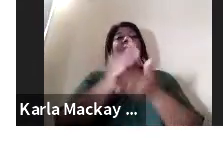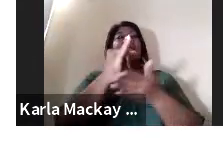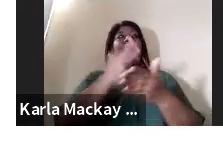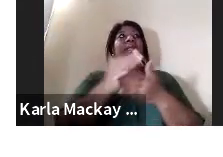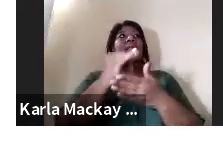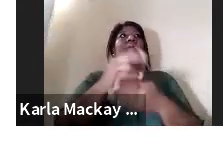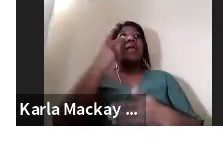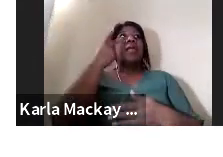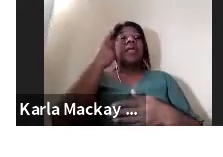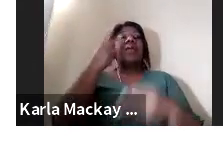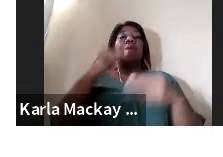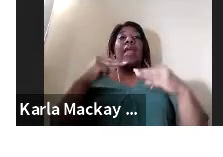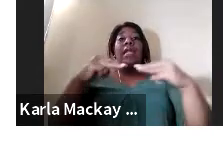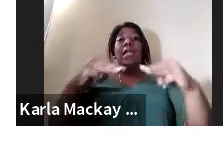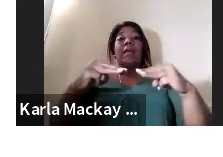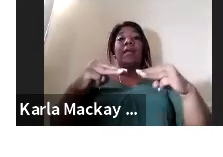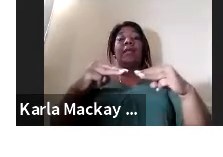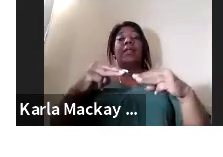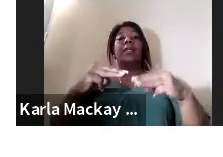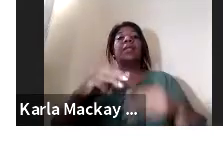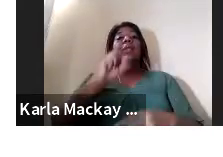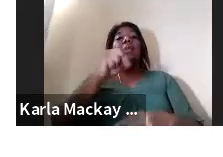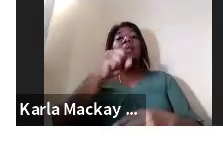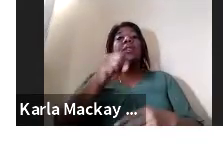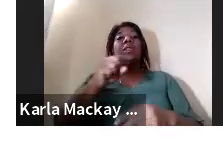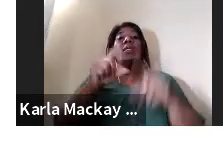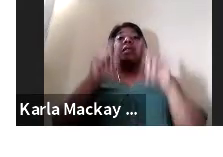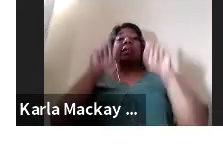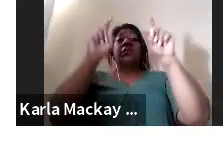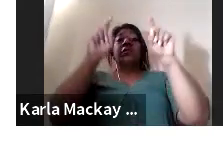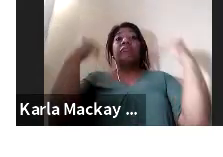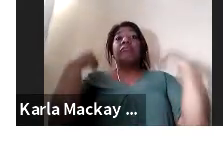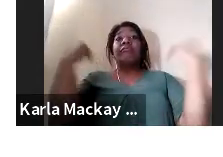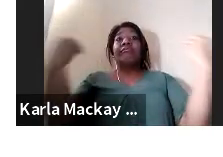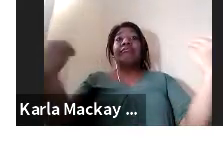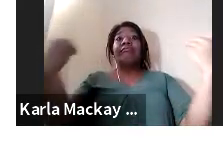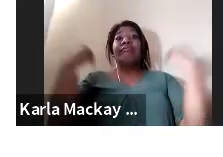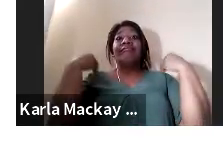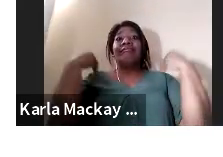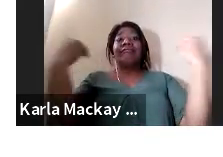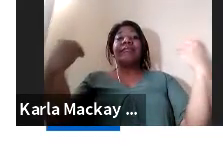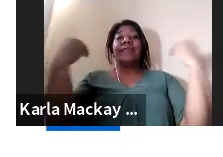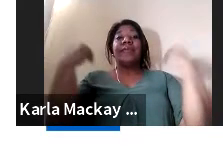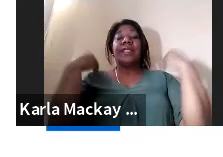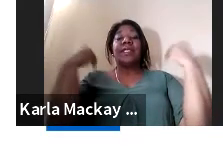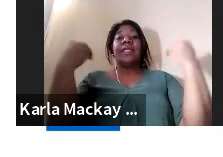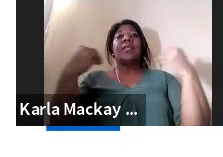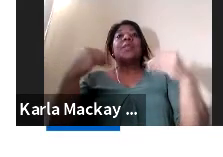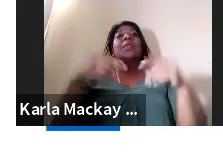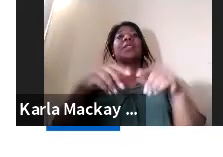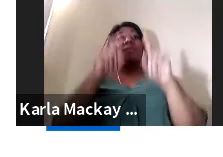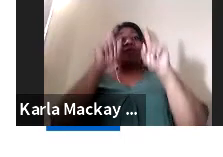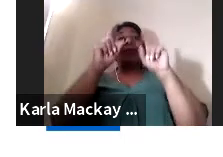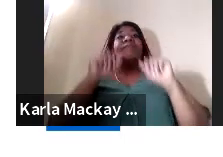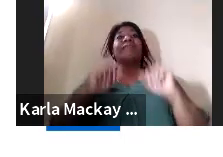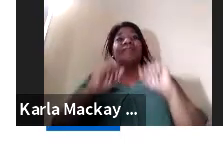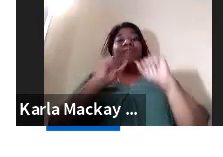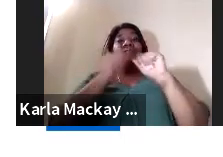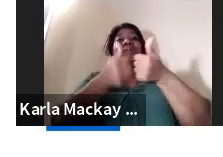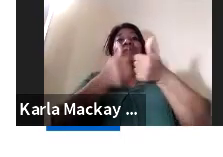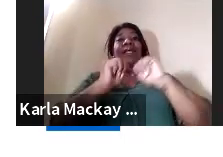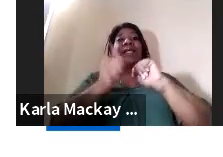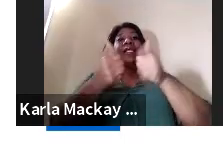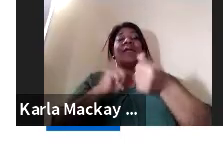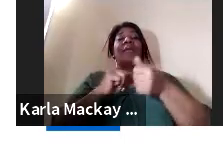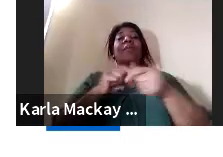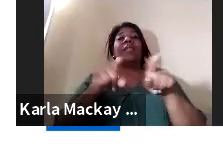entonces José es uno de los líderes de educación física en Barranquilla para toda Latinoamérica incluso en Colombia tenemos también estudiantes de Isai